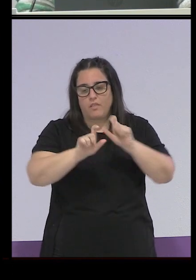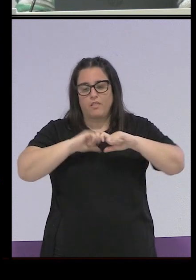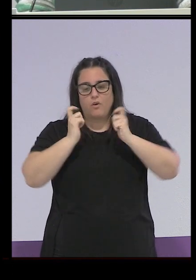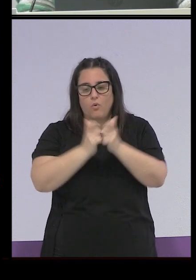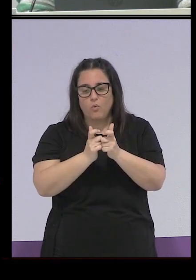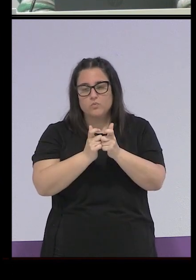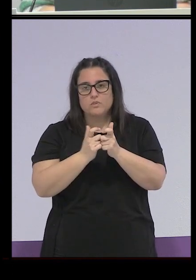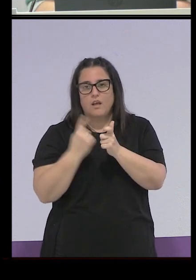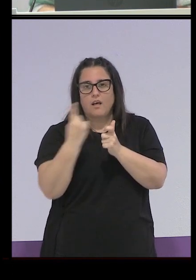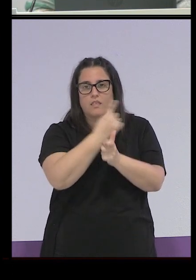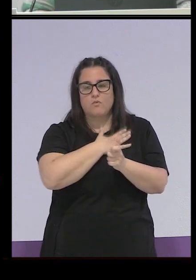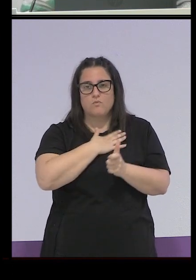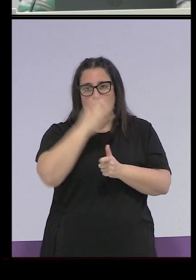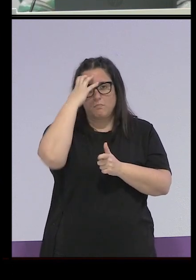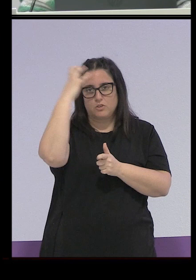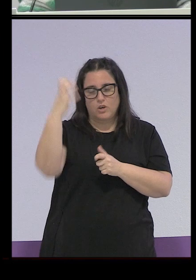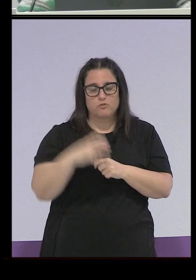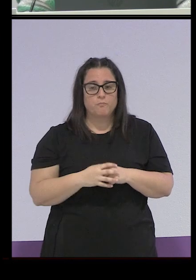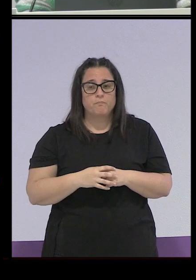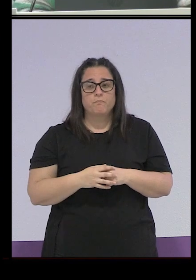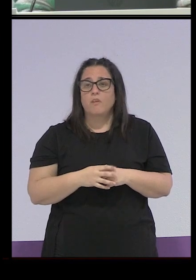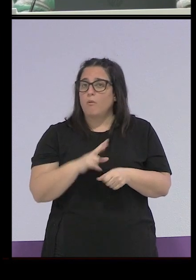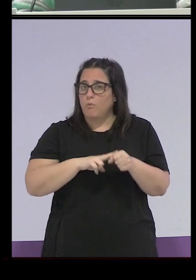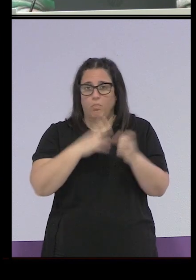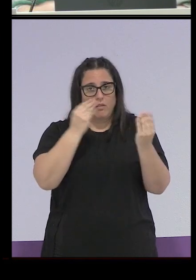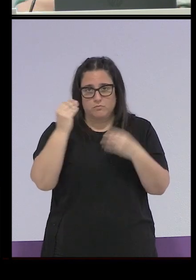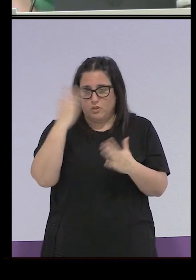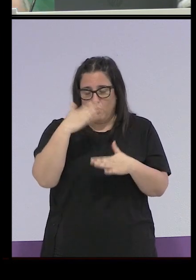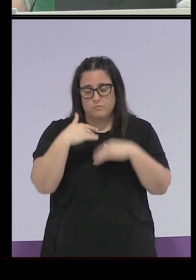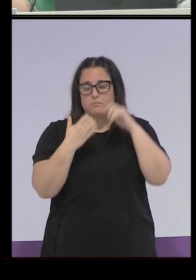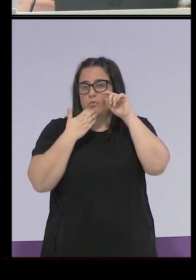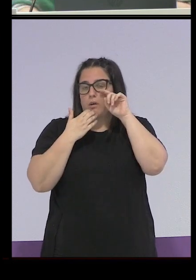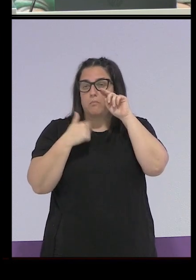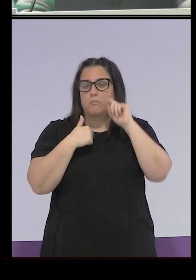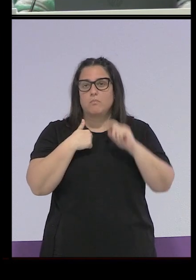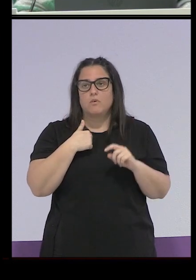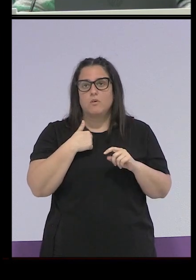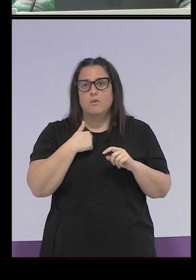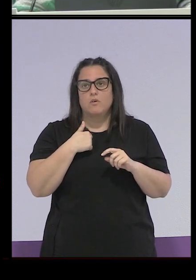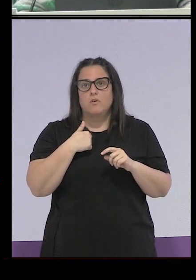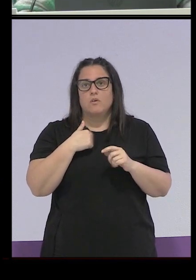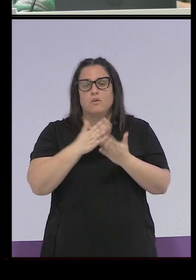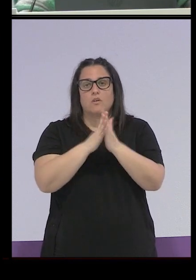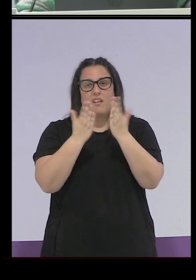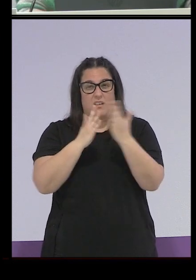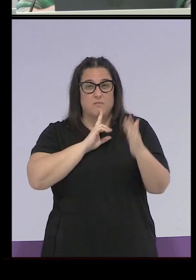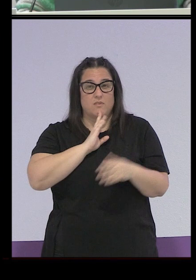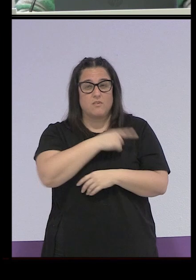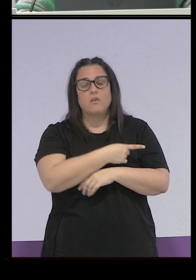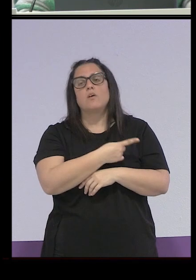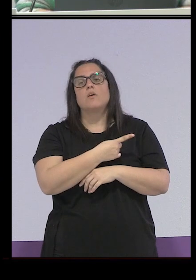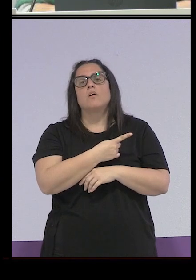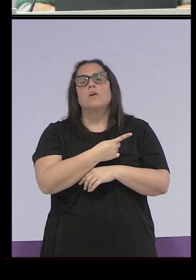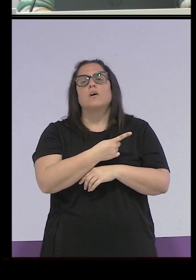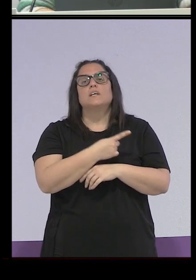Provincial del patronato. En muchas provincias no está. Yo, por ejemplo, por Lunática tuve que buscar la de Santander